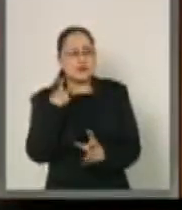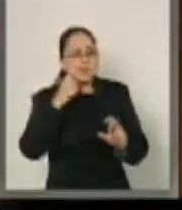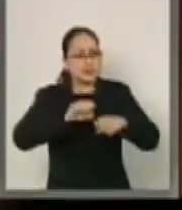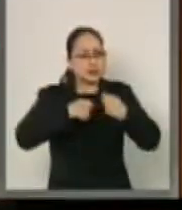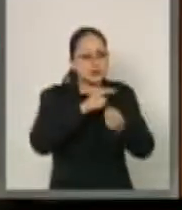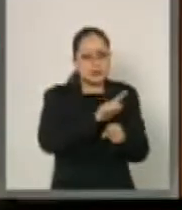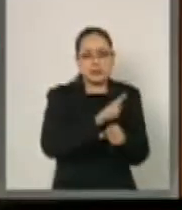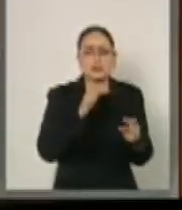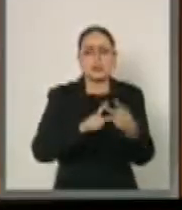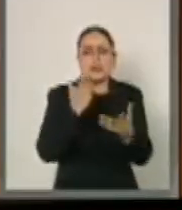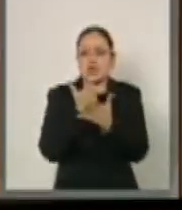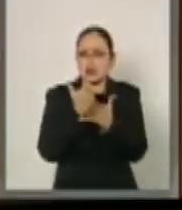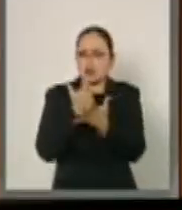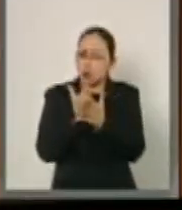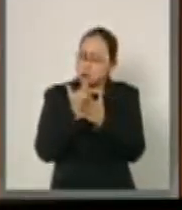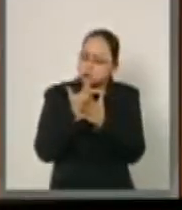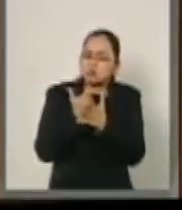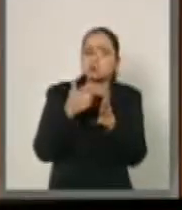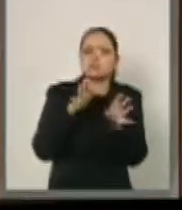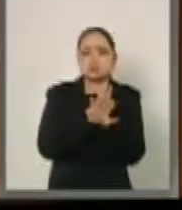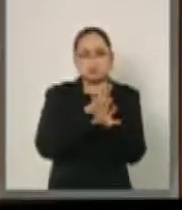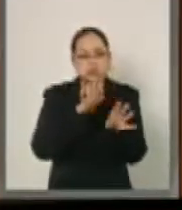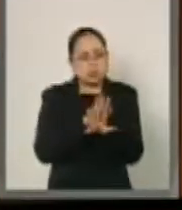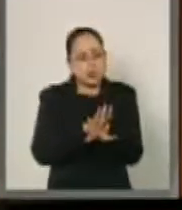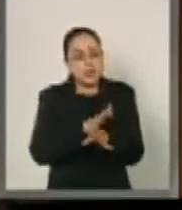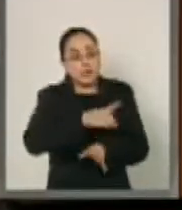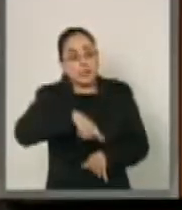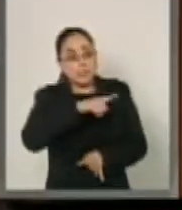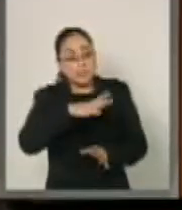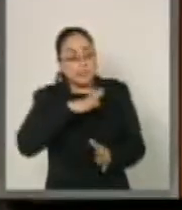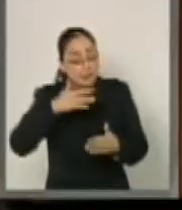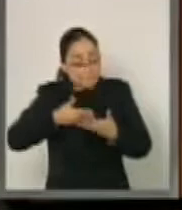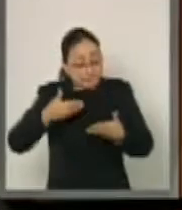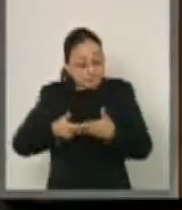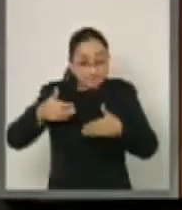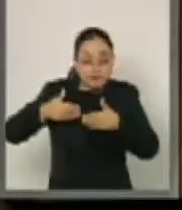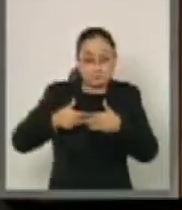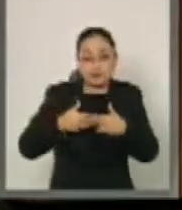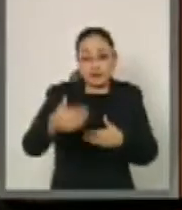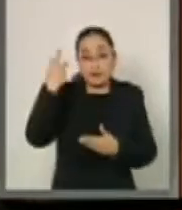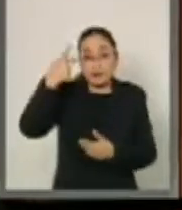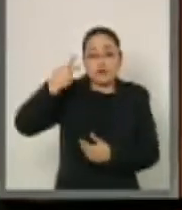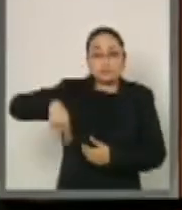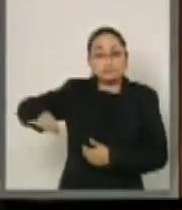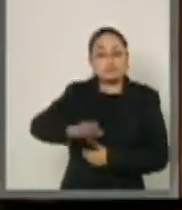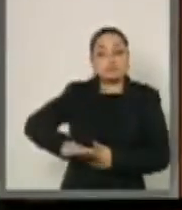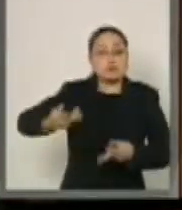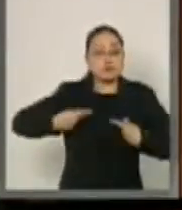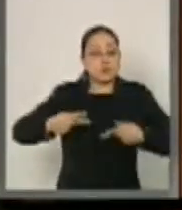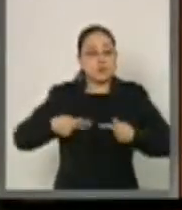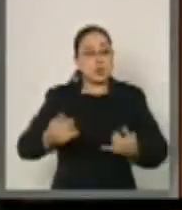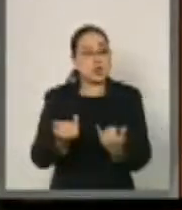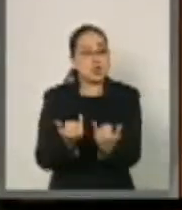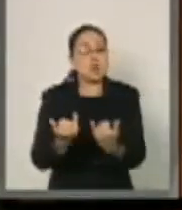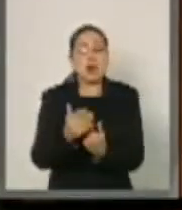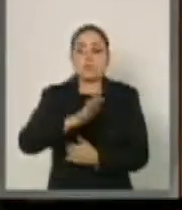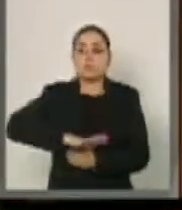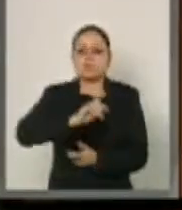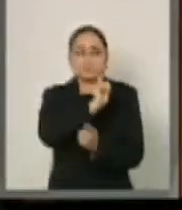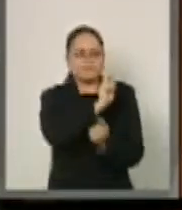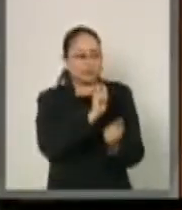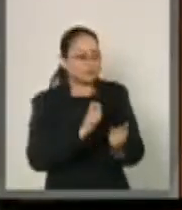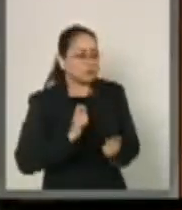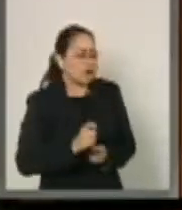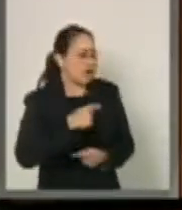y económicas que están marcando un parteaguas para sus ciudadanos y que también se traducen